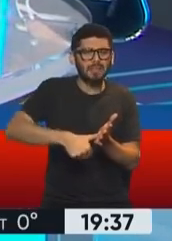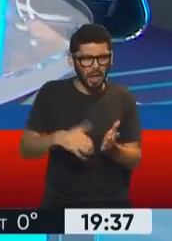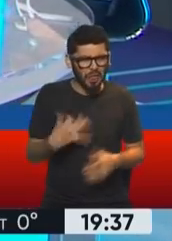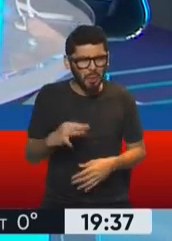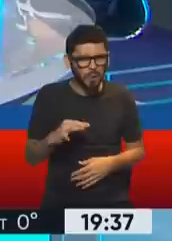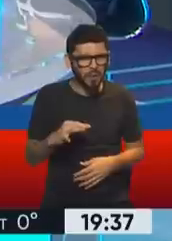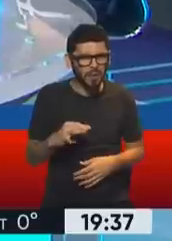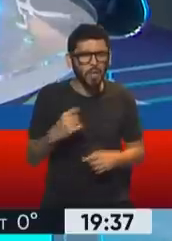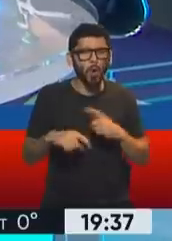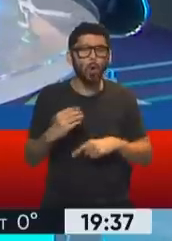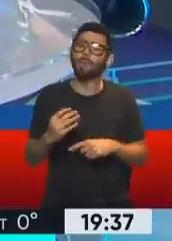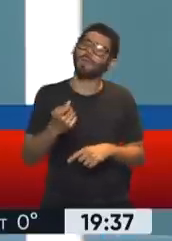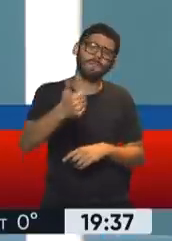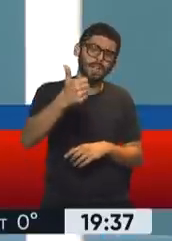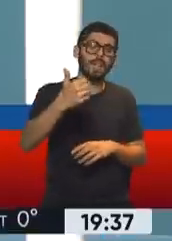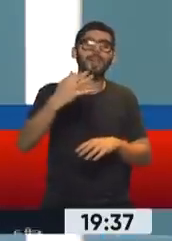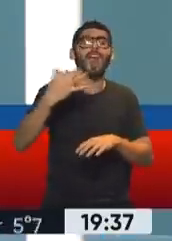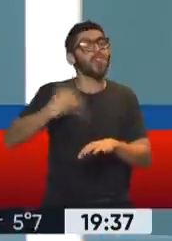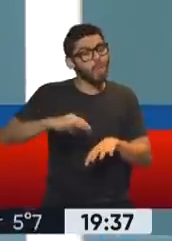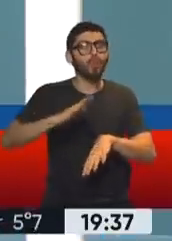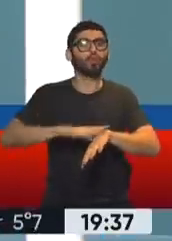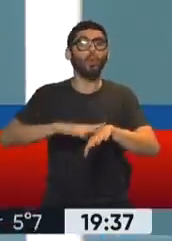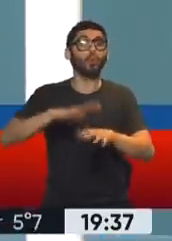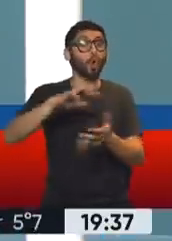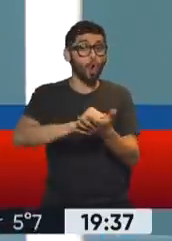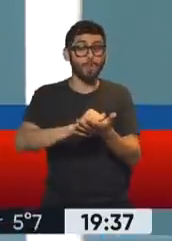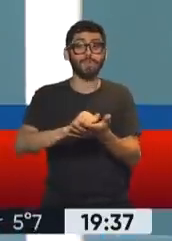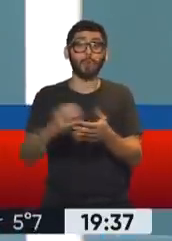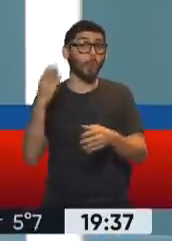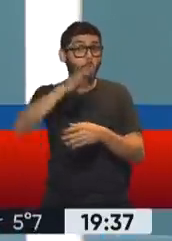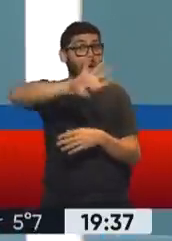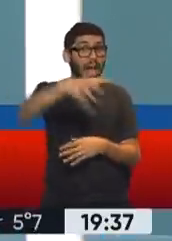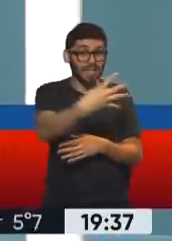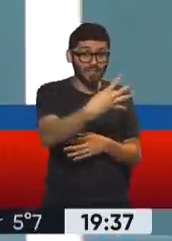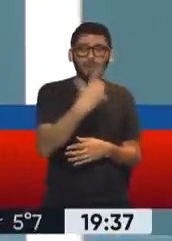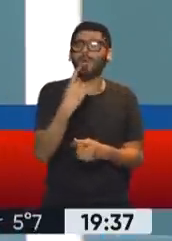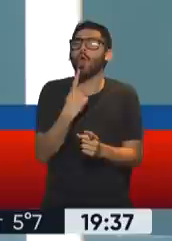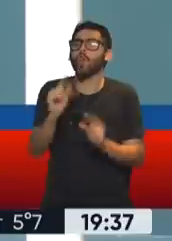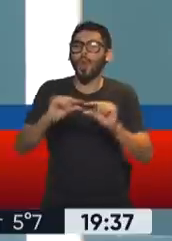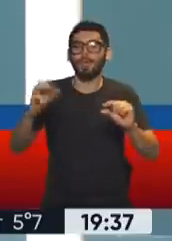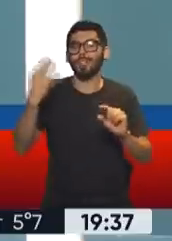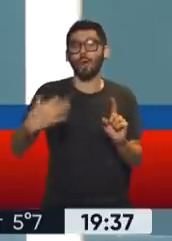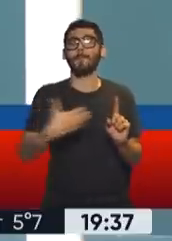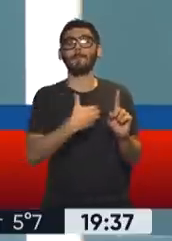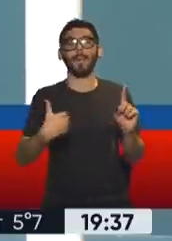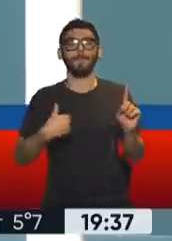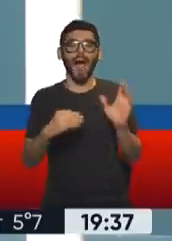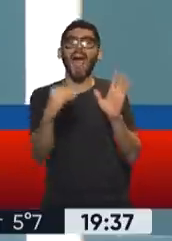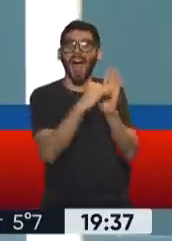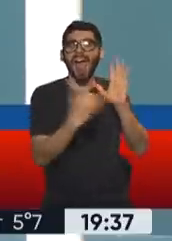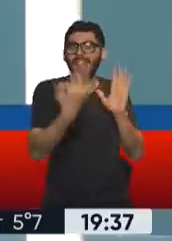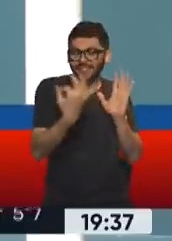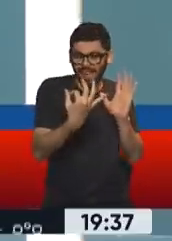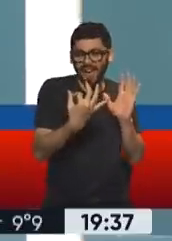sencillo, hay que sacar un turno, pero vas ANSES, registrás tu huella. Juan no nos dice, pero seguramente su mamá la tiene registrada, sino